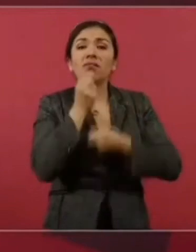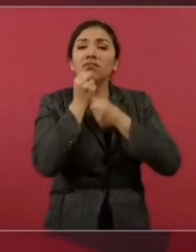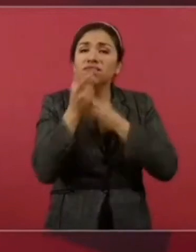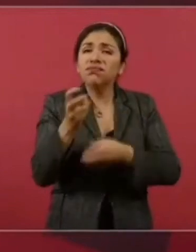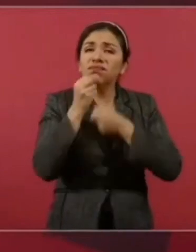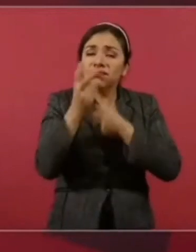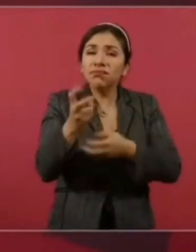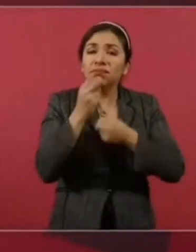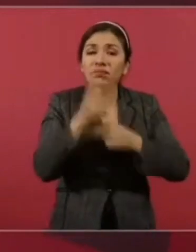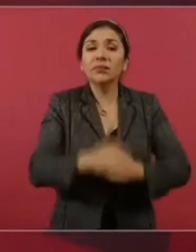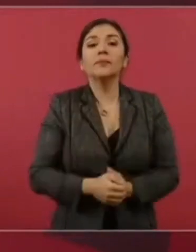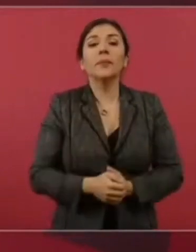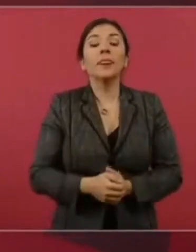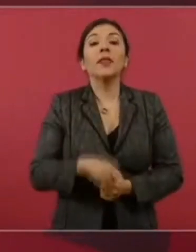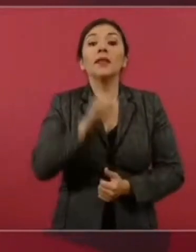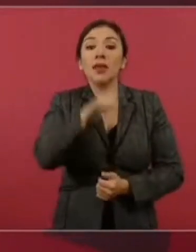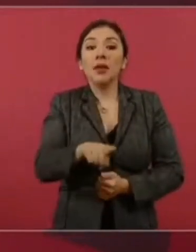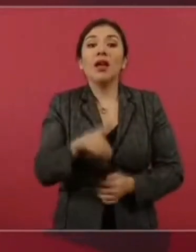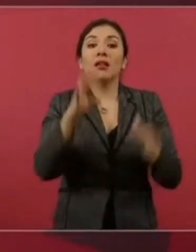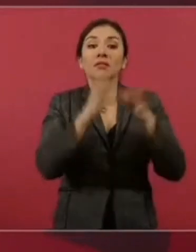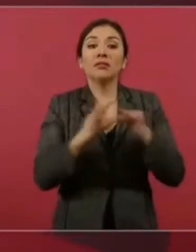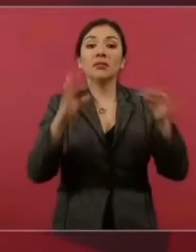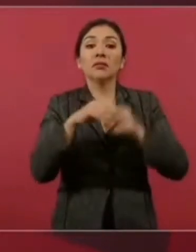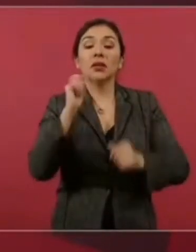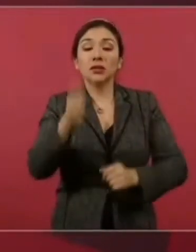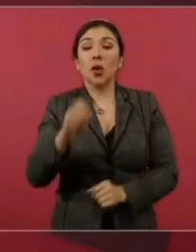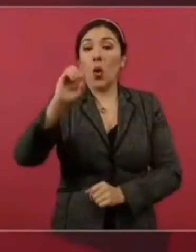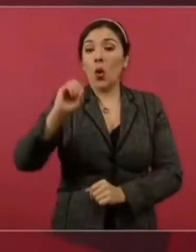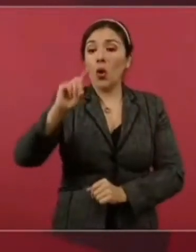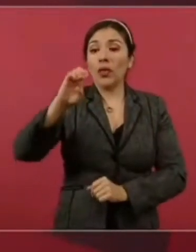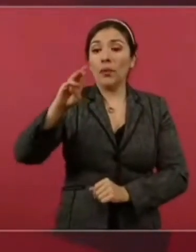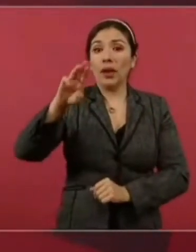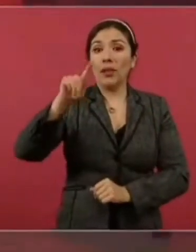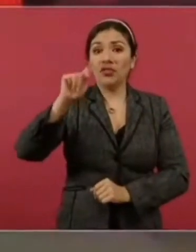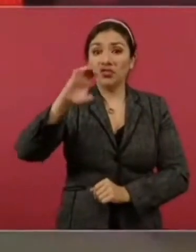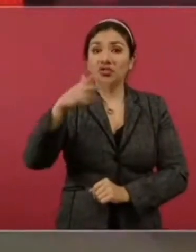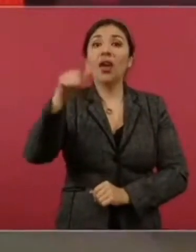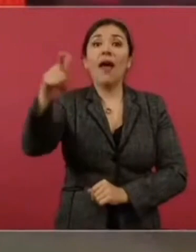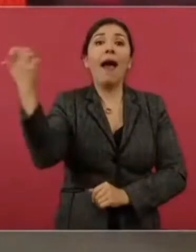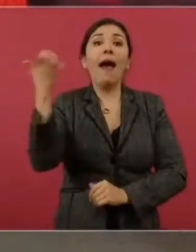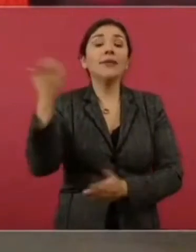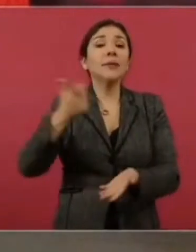y que incluso Odebrecht se había financiado